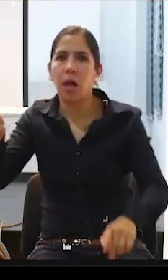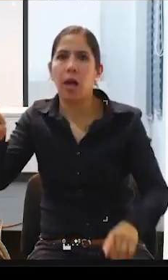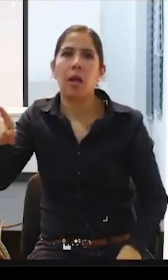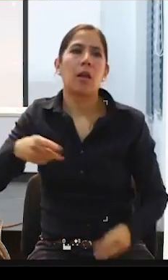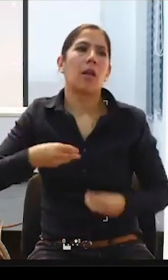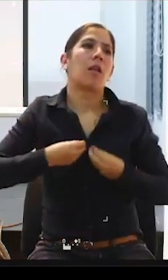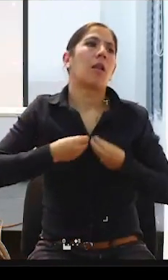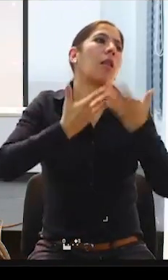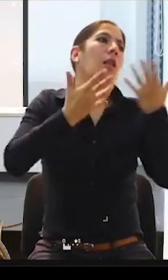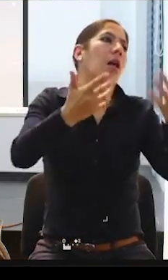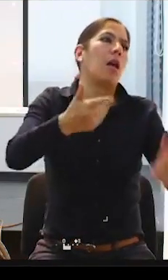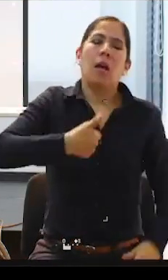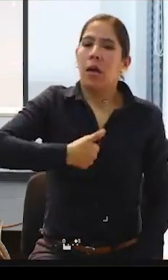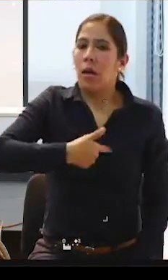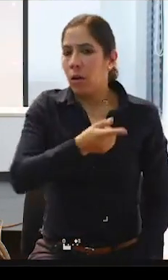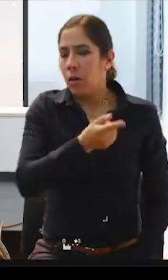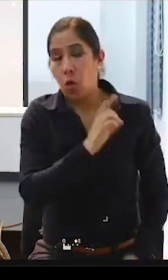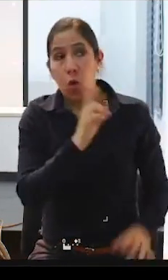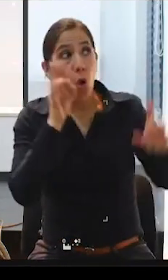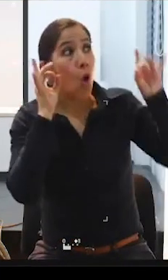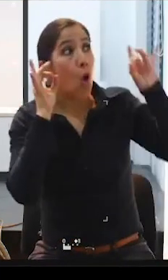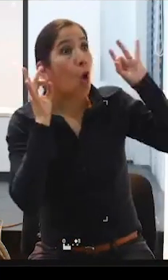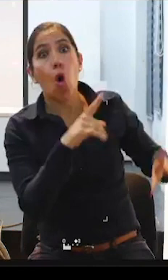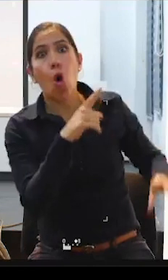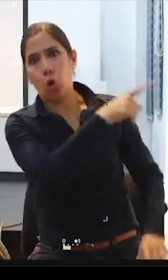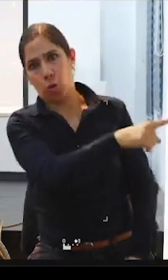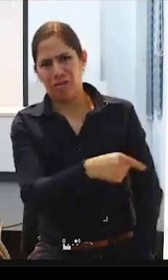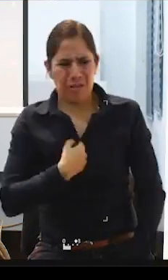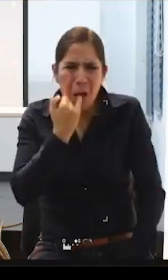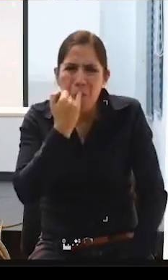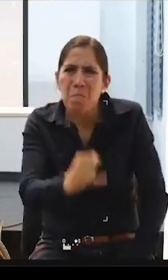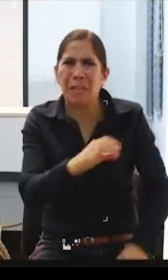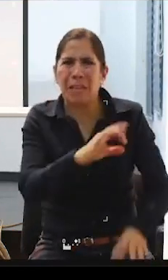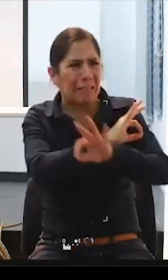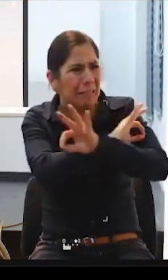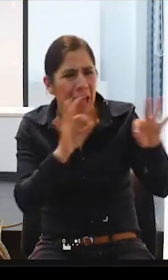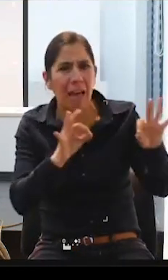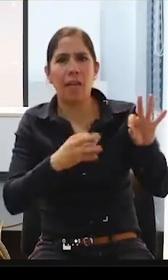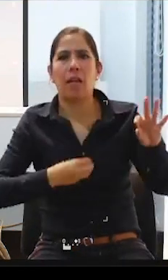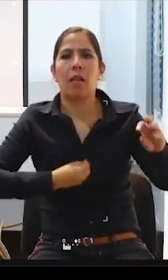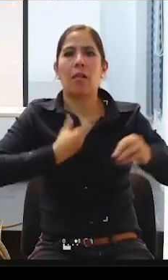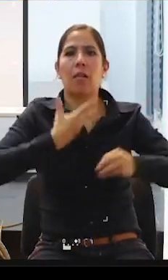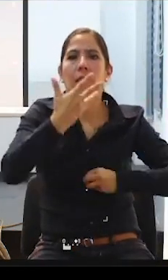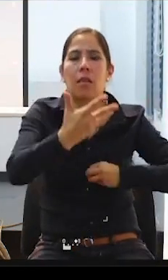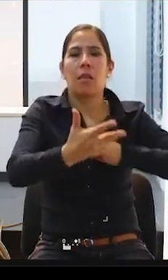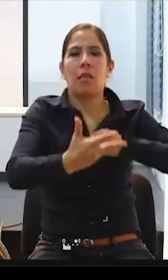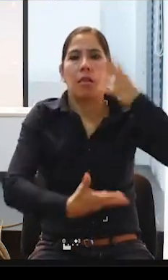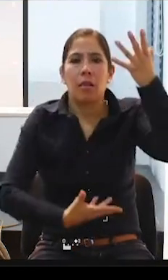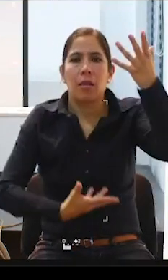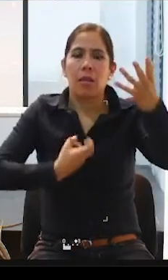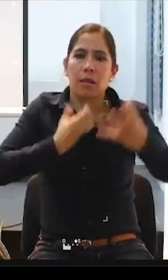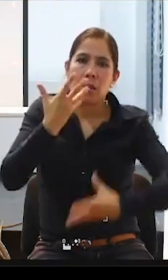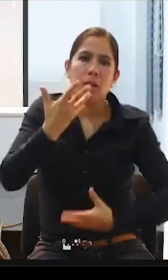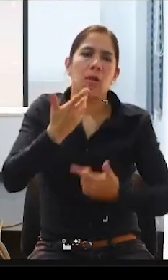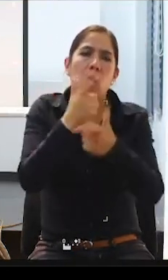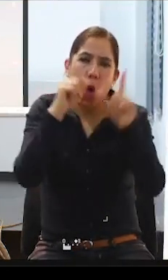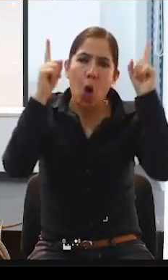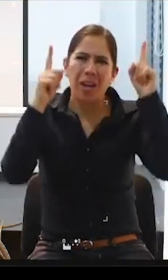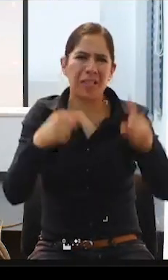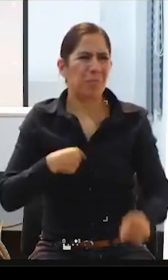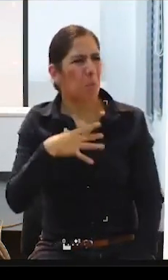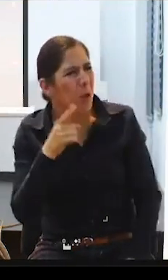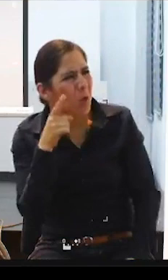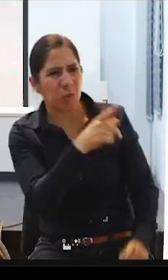expresar que ese programa lo odiaba porque él ya no era un niño, él pudo expresar que no le gustaba, que lo vistieran en pijamas,